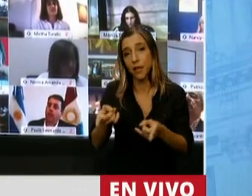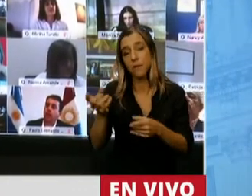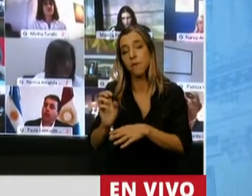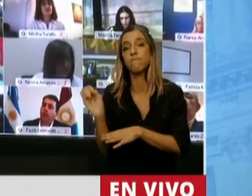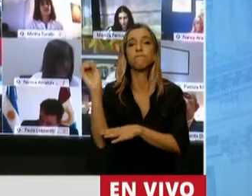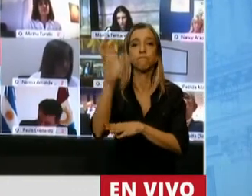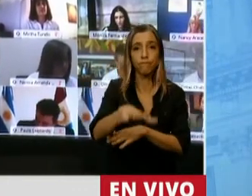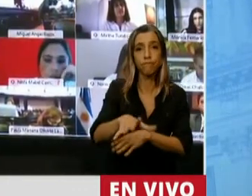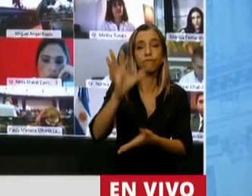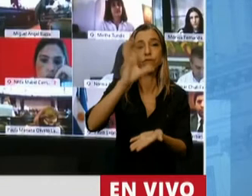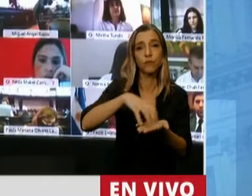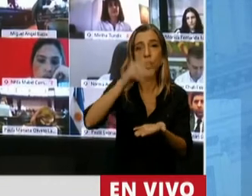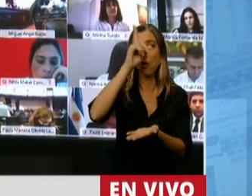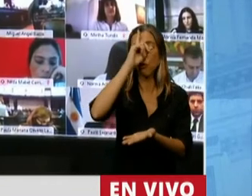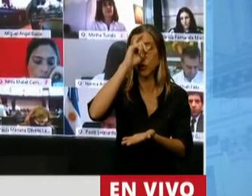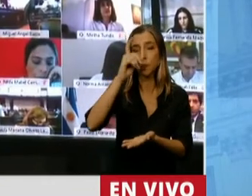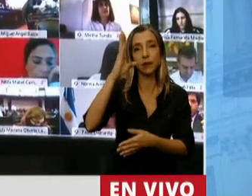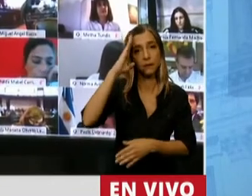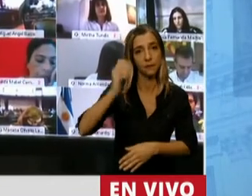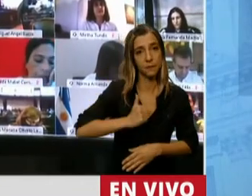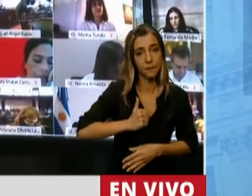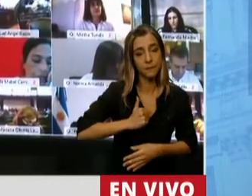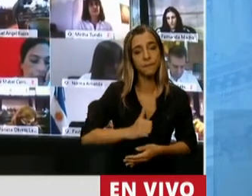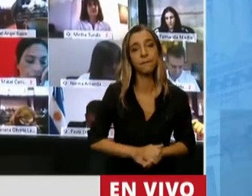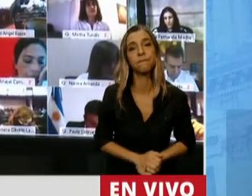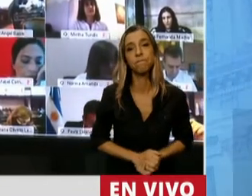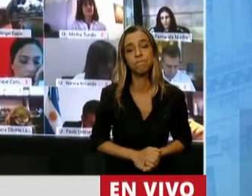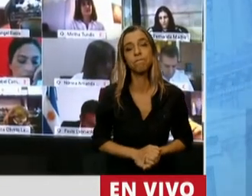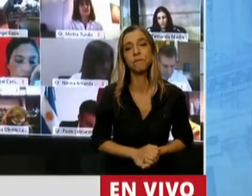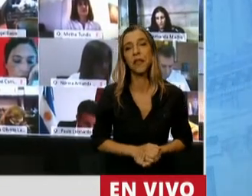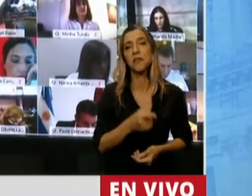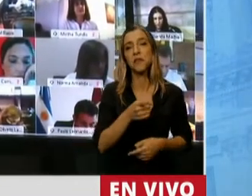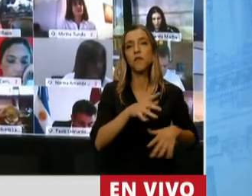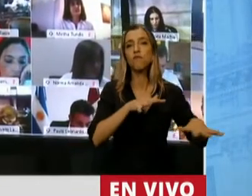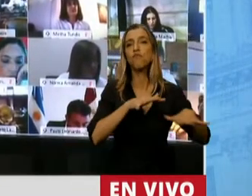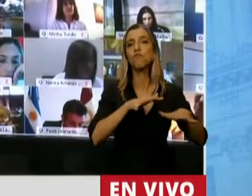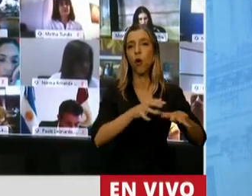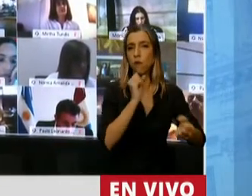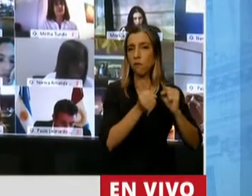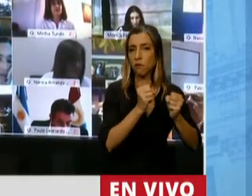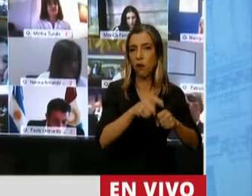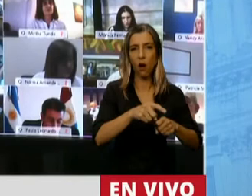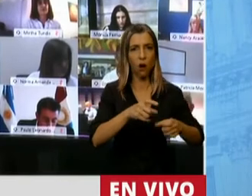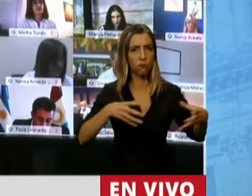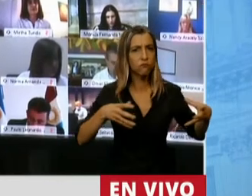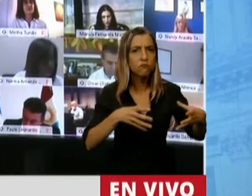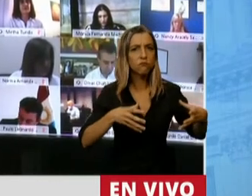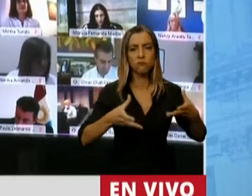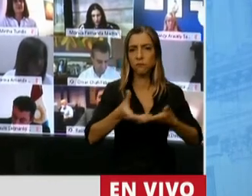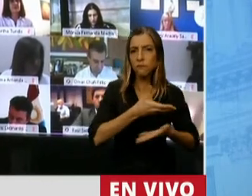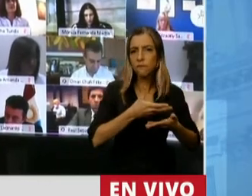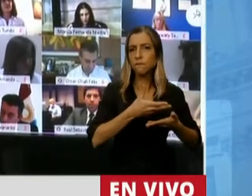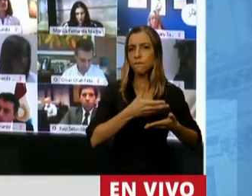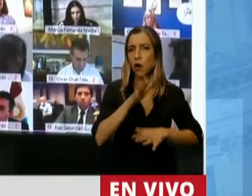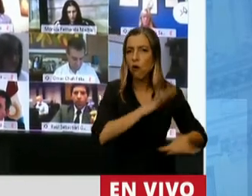trasladado al hospital militar. Y el movimiento obrero organizado, que ya estaba organizado